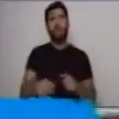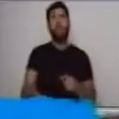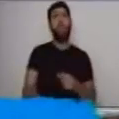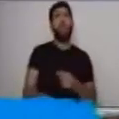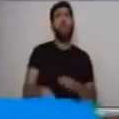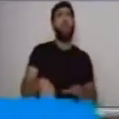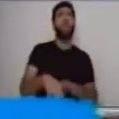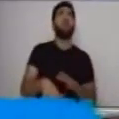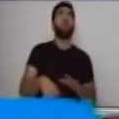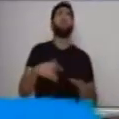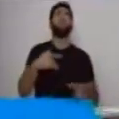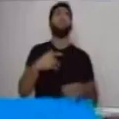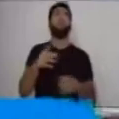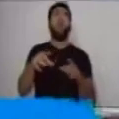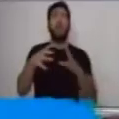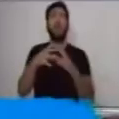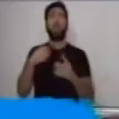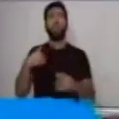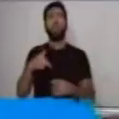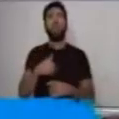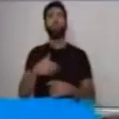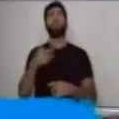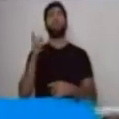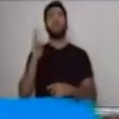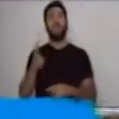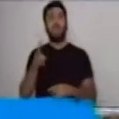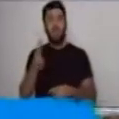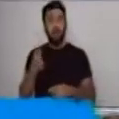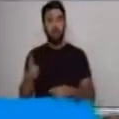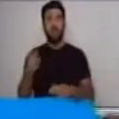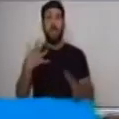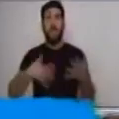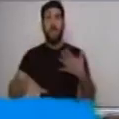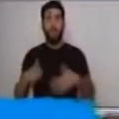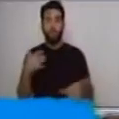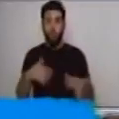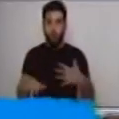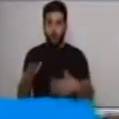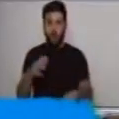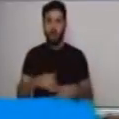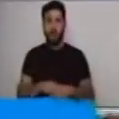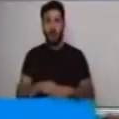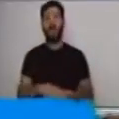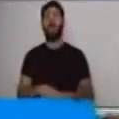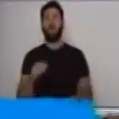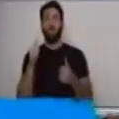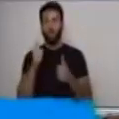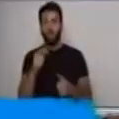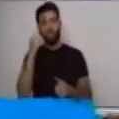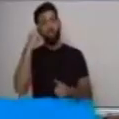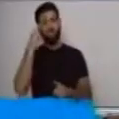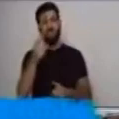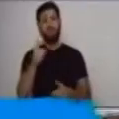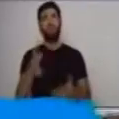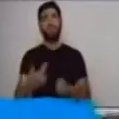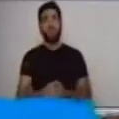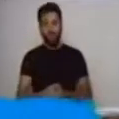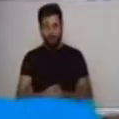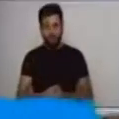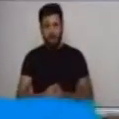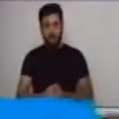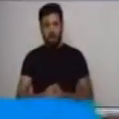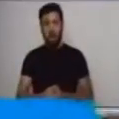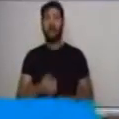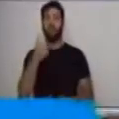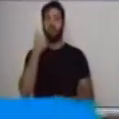pasamos muchos momentos divertidos jugando. Muy bien. Has acertado.